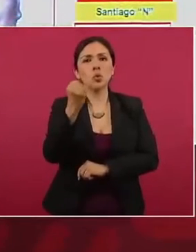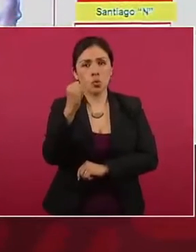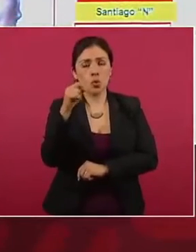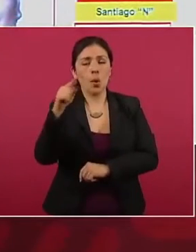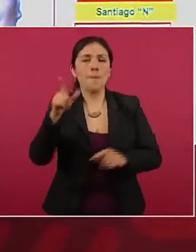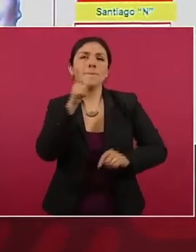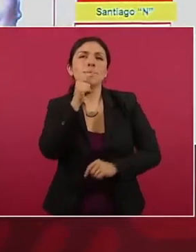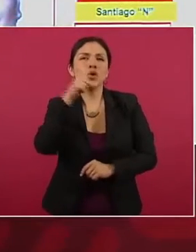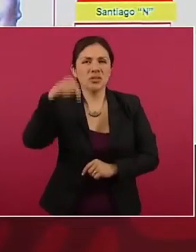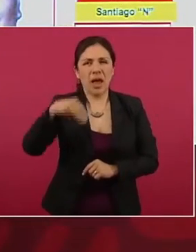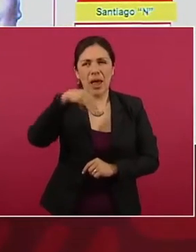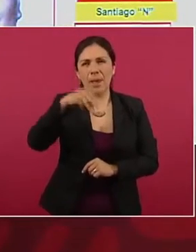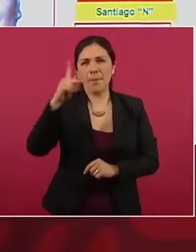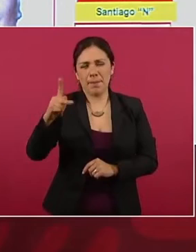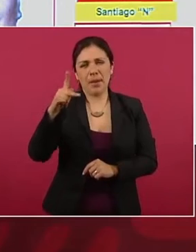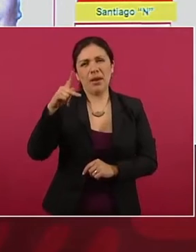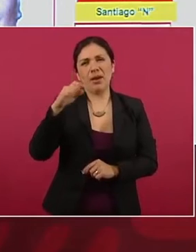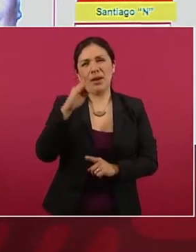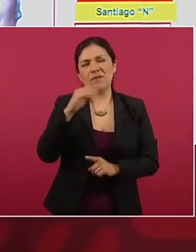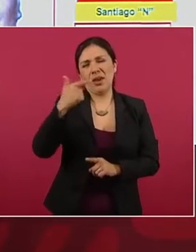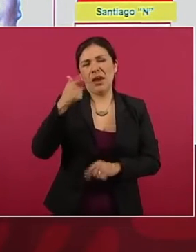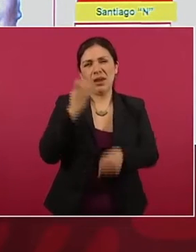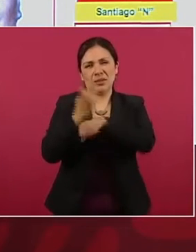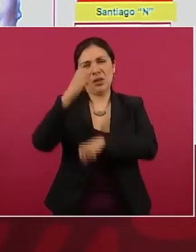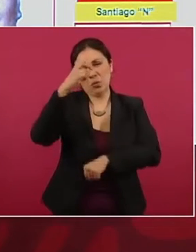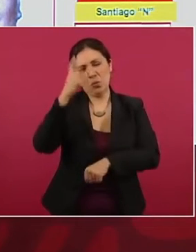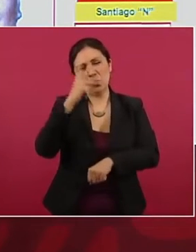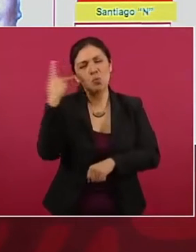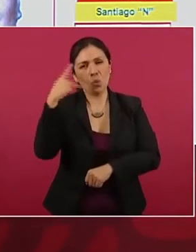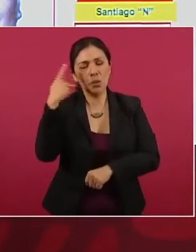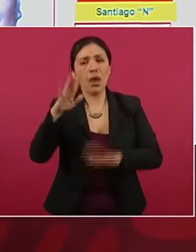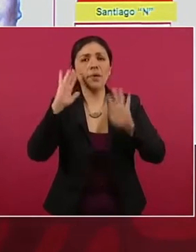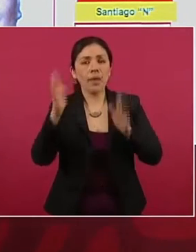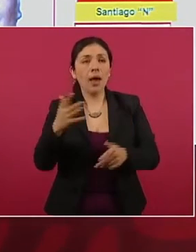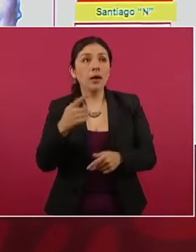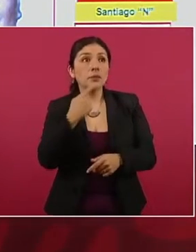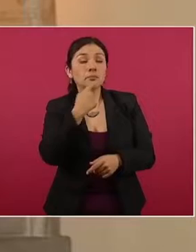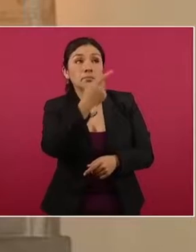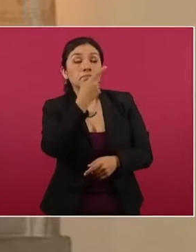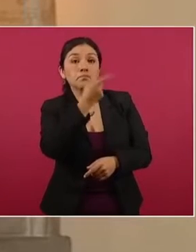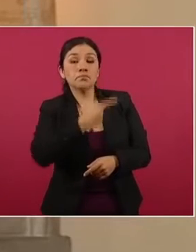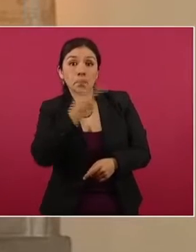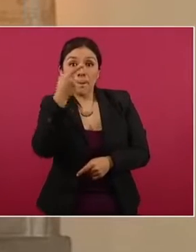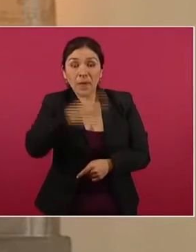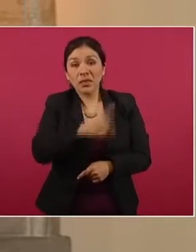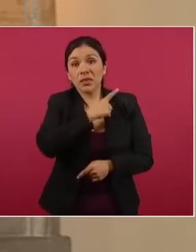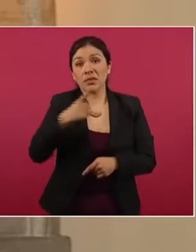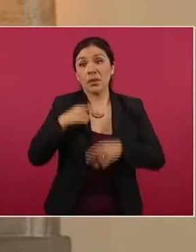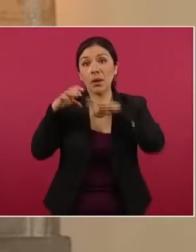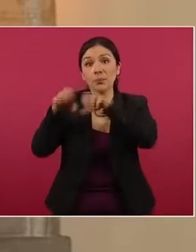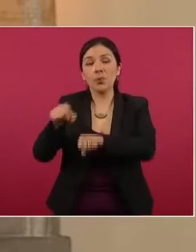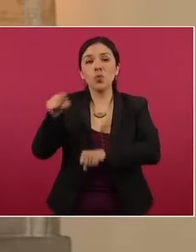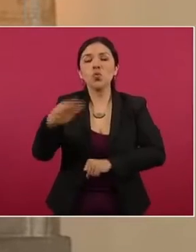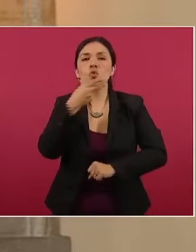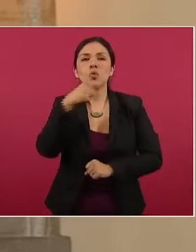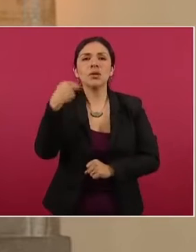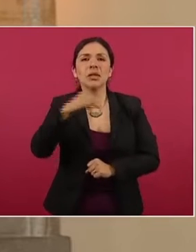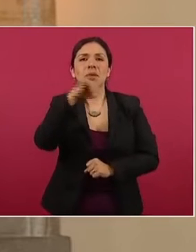Policía Ministerial de la Fiscalía General del Estado de Puebla ejecutó la orden de aprehensión contra Javier